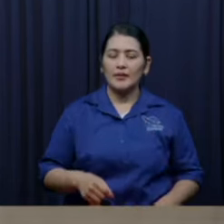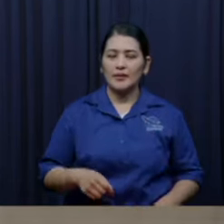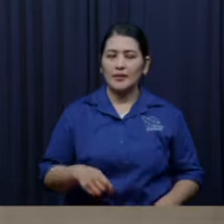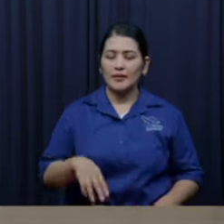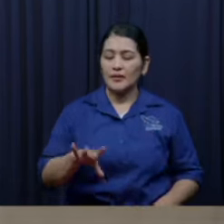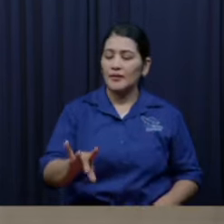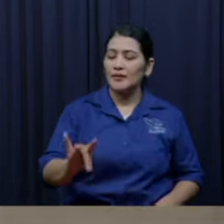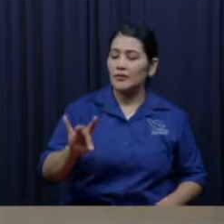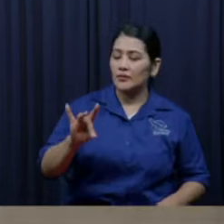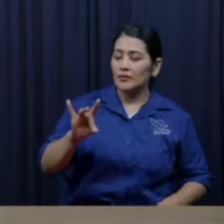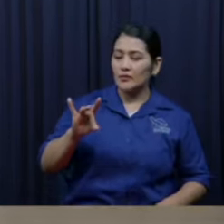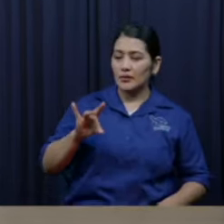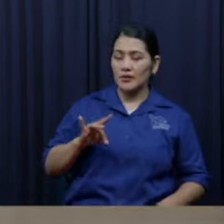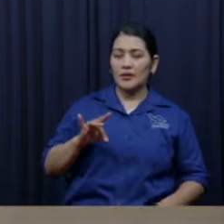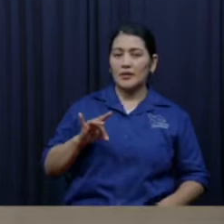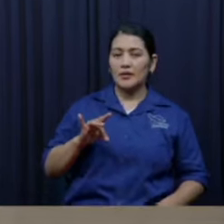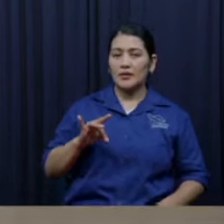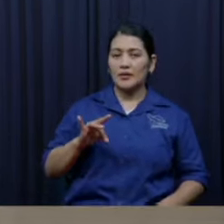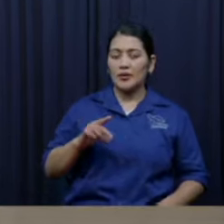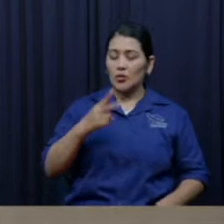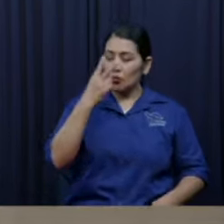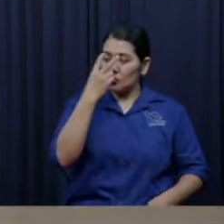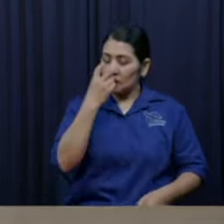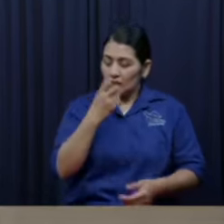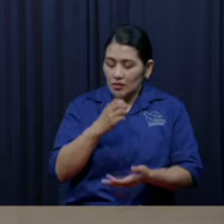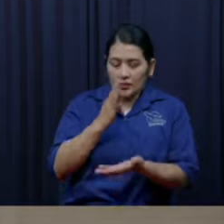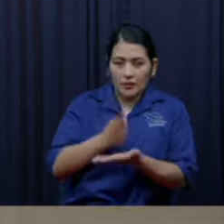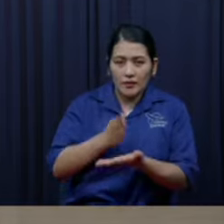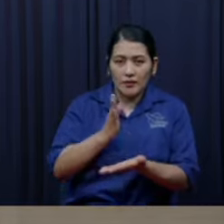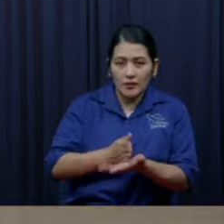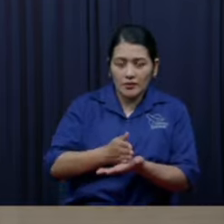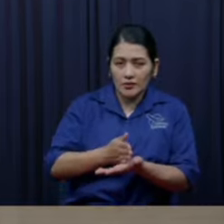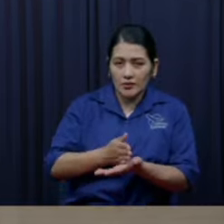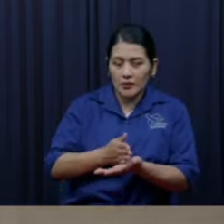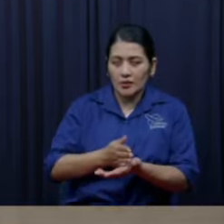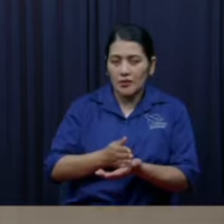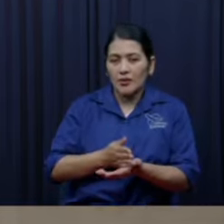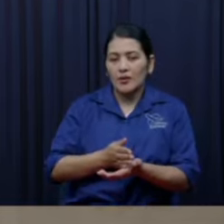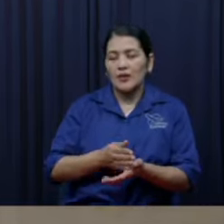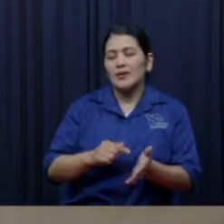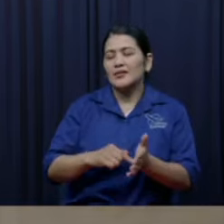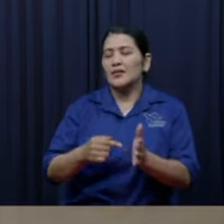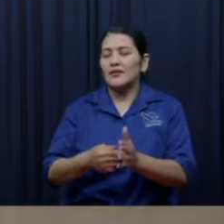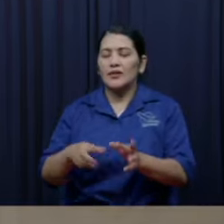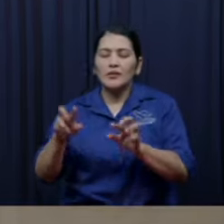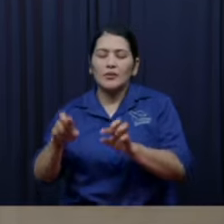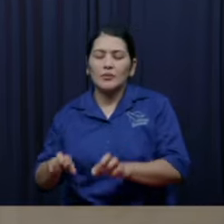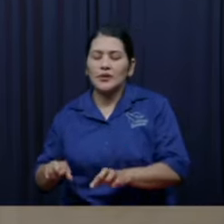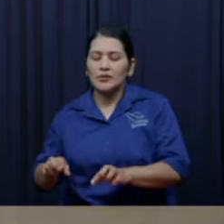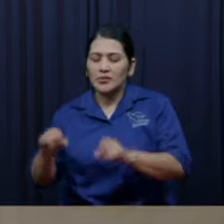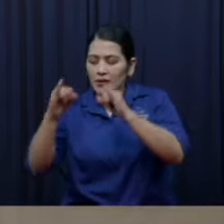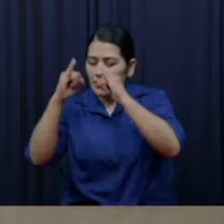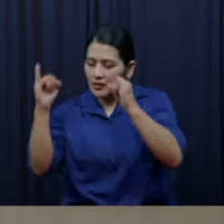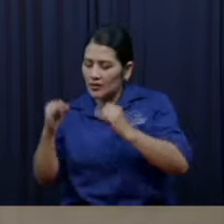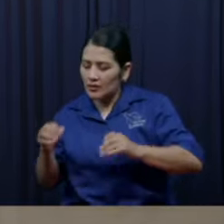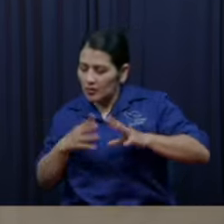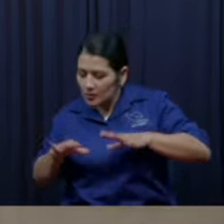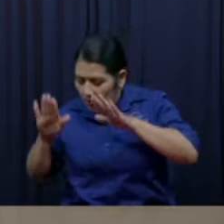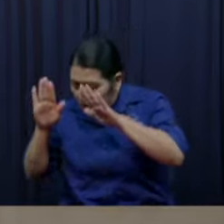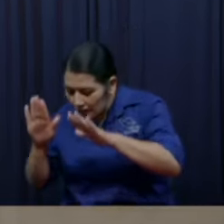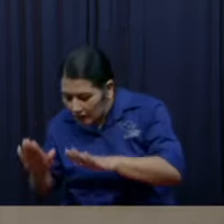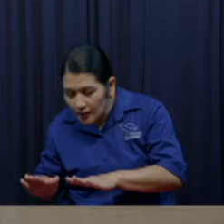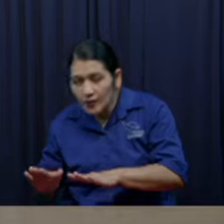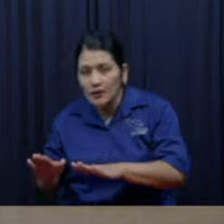es que no le gusta apartarse del mal ok vamos a ver pero tengo aquí vamos